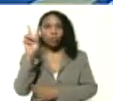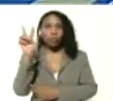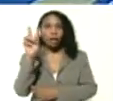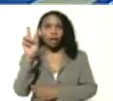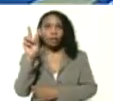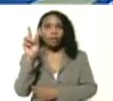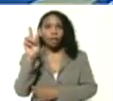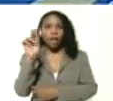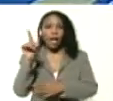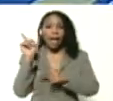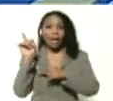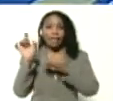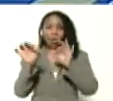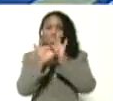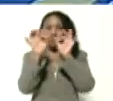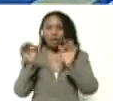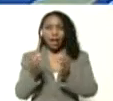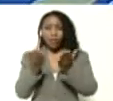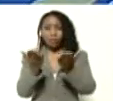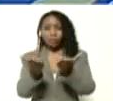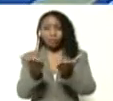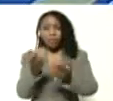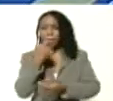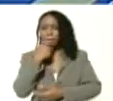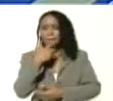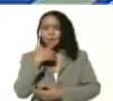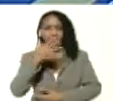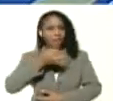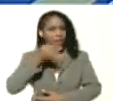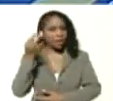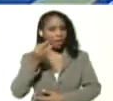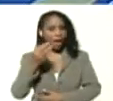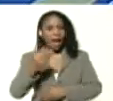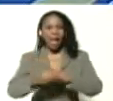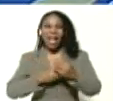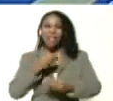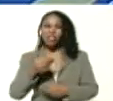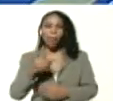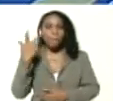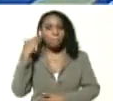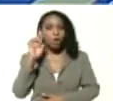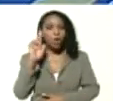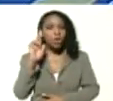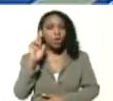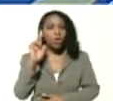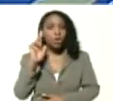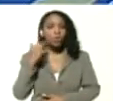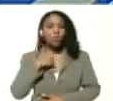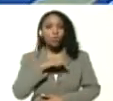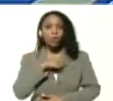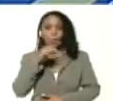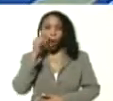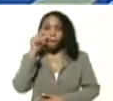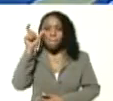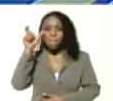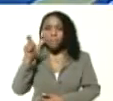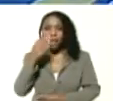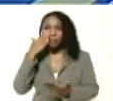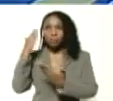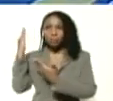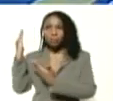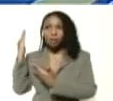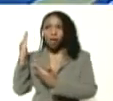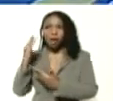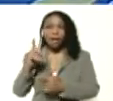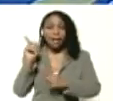todo un regalo bello de verdad hecho por nuestro gran artista Omar Cruz Omar